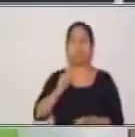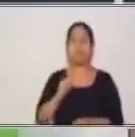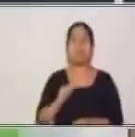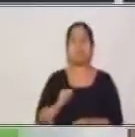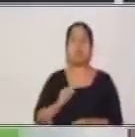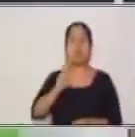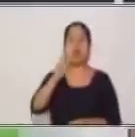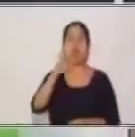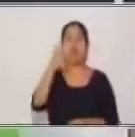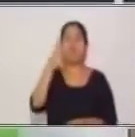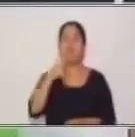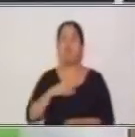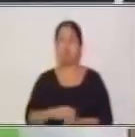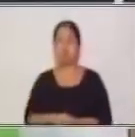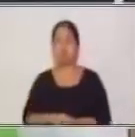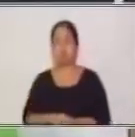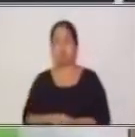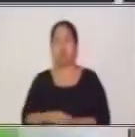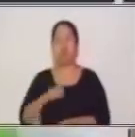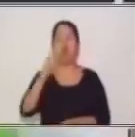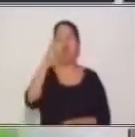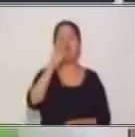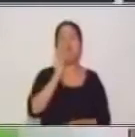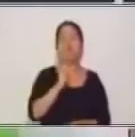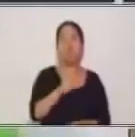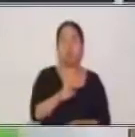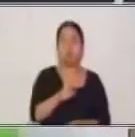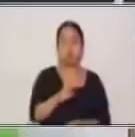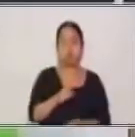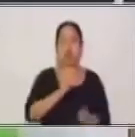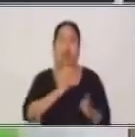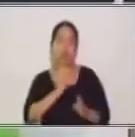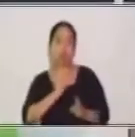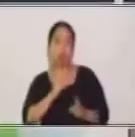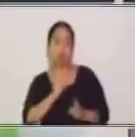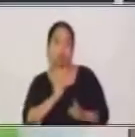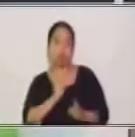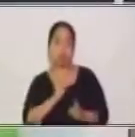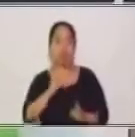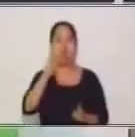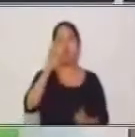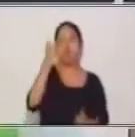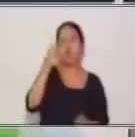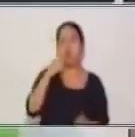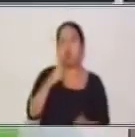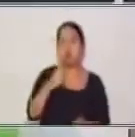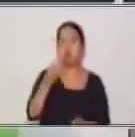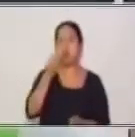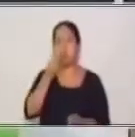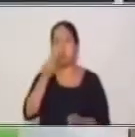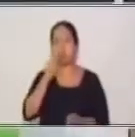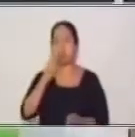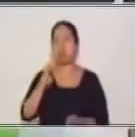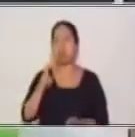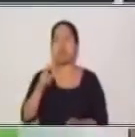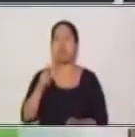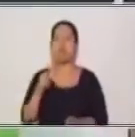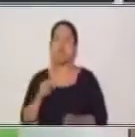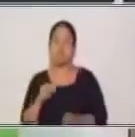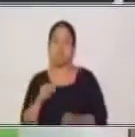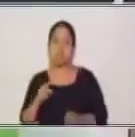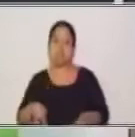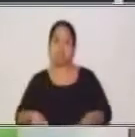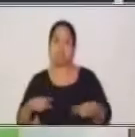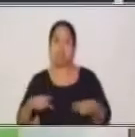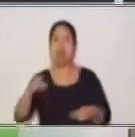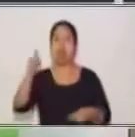hablar, comes y vivís. En el caso del vos, hay que hacer referencia que los verbos